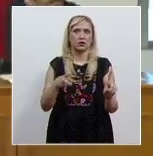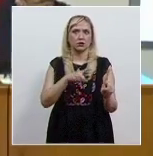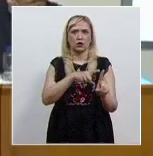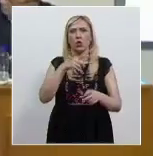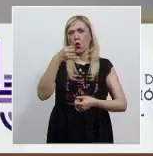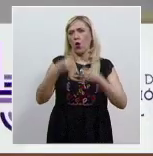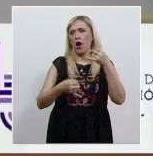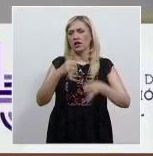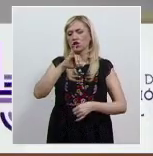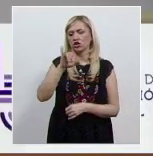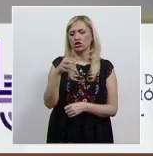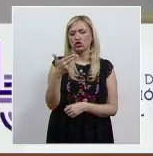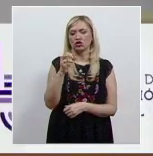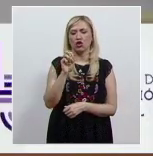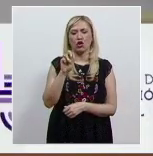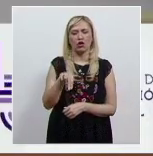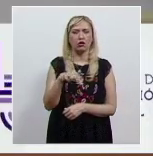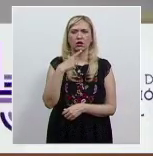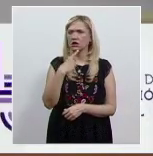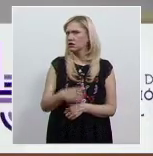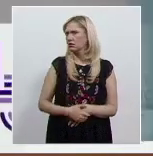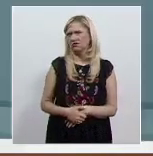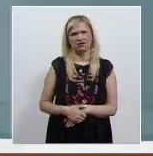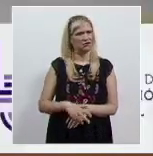juez John Roberts como inadmisible.